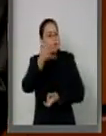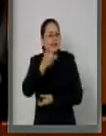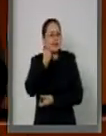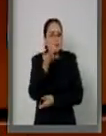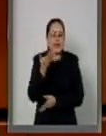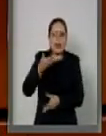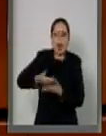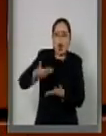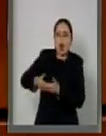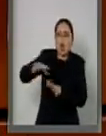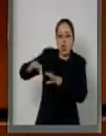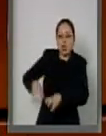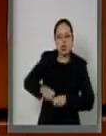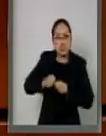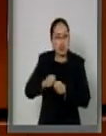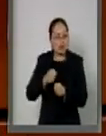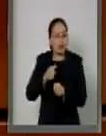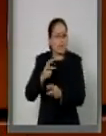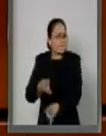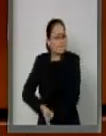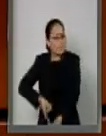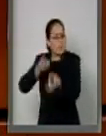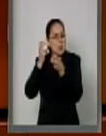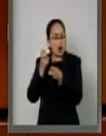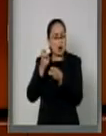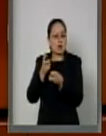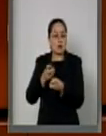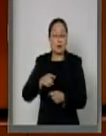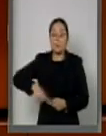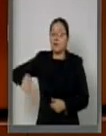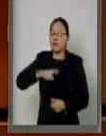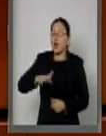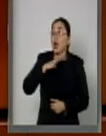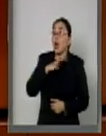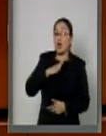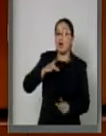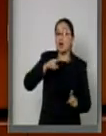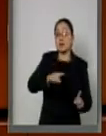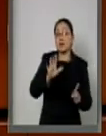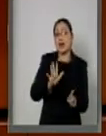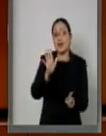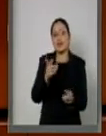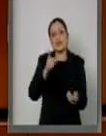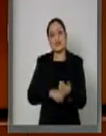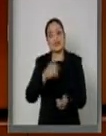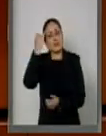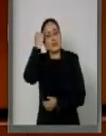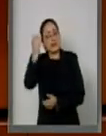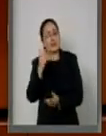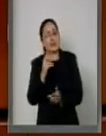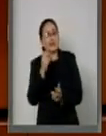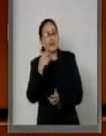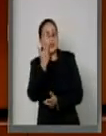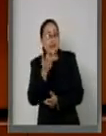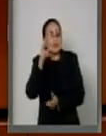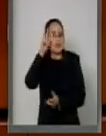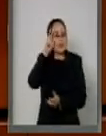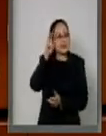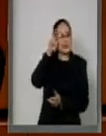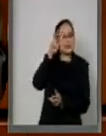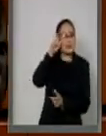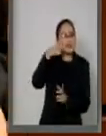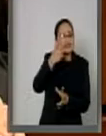Navidad, para callar esas voces que en su codicia política transitan lucrando en la